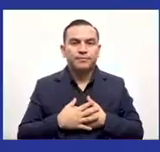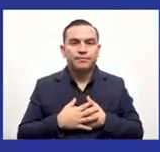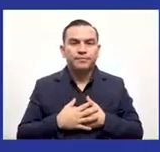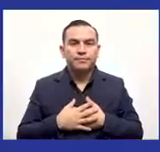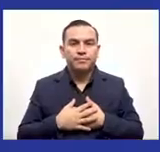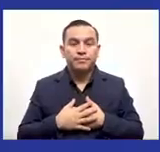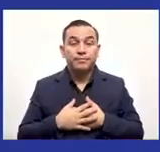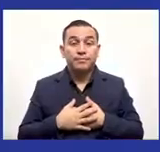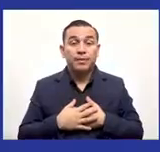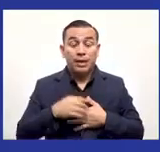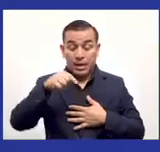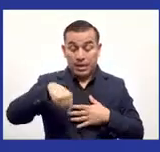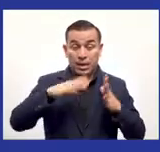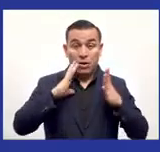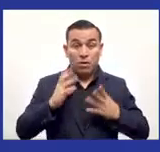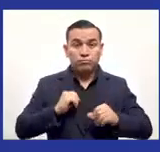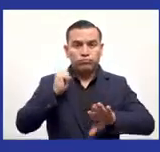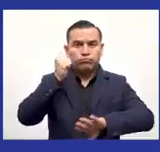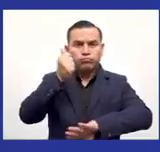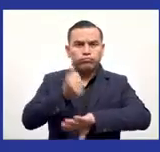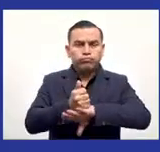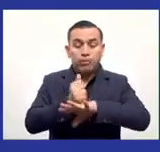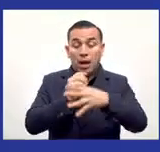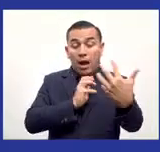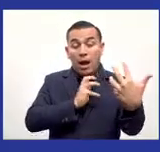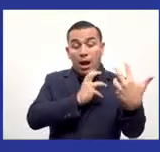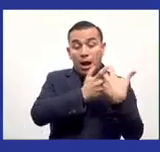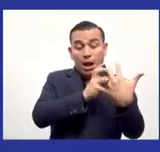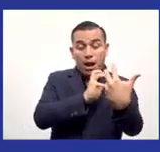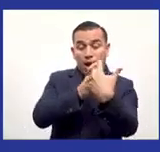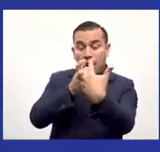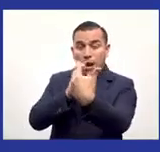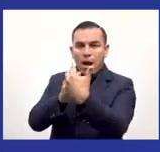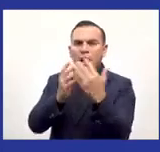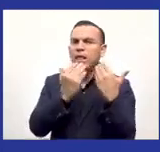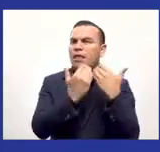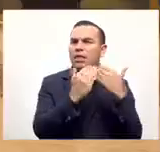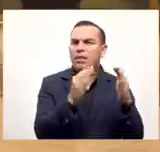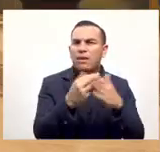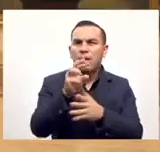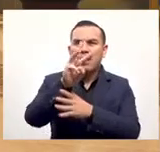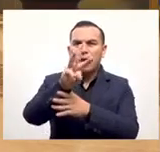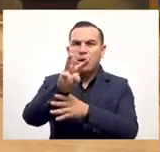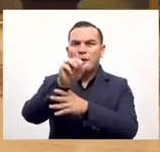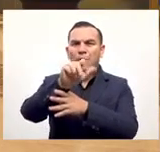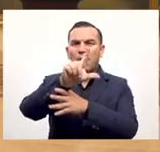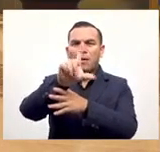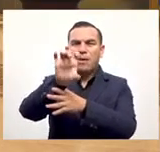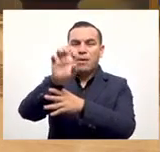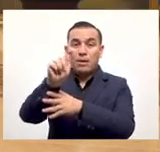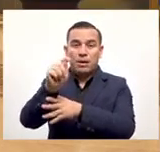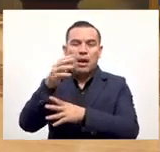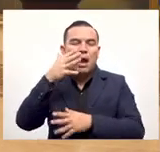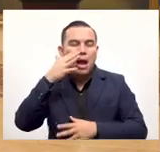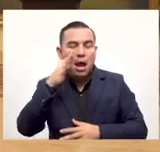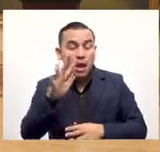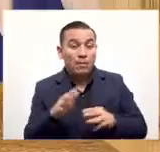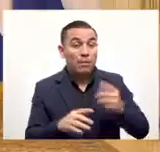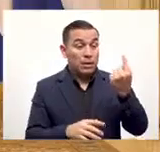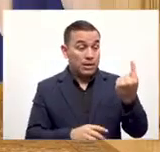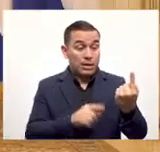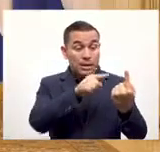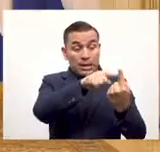la wallet del gobierno será compatible con todas las demás wallets del mundo por ejemplo si Steve trae una wallet